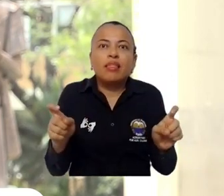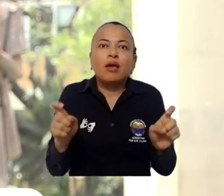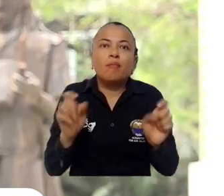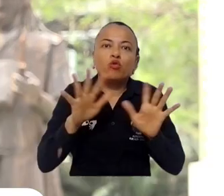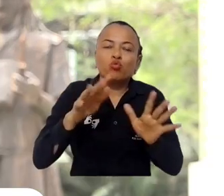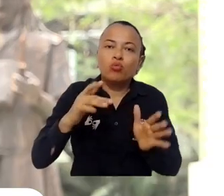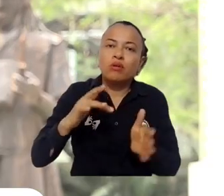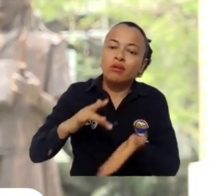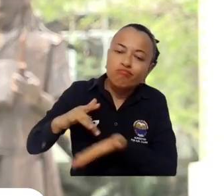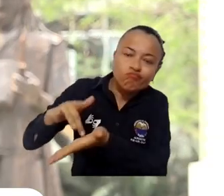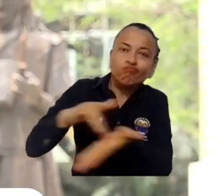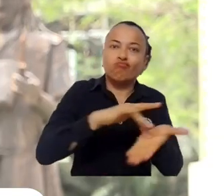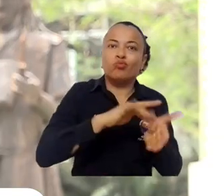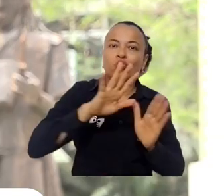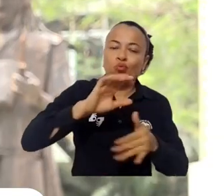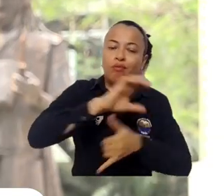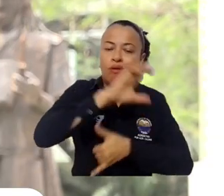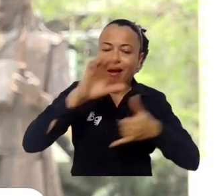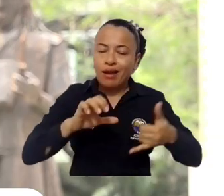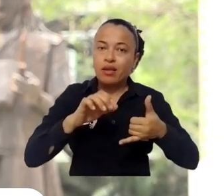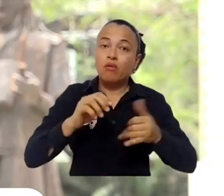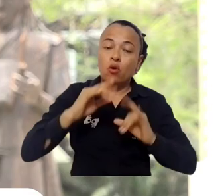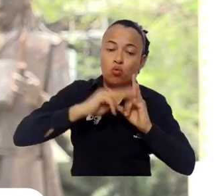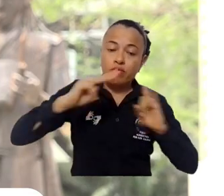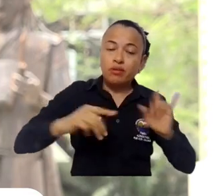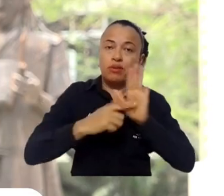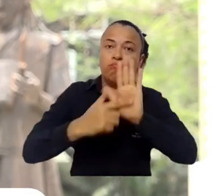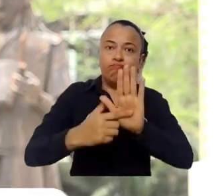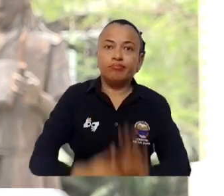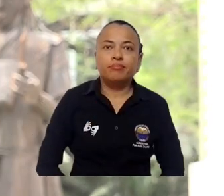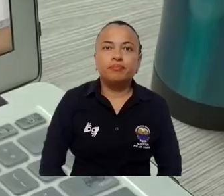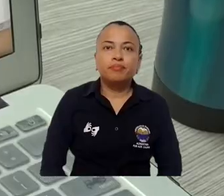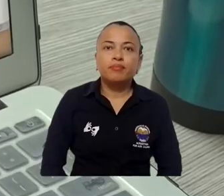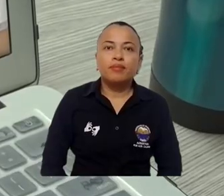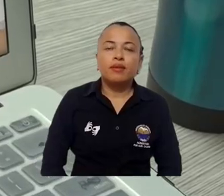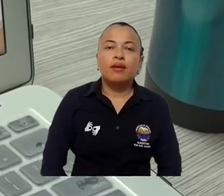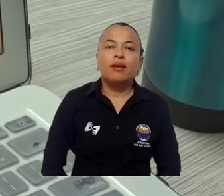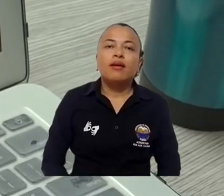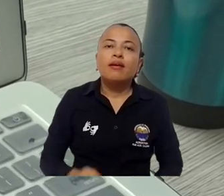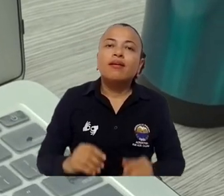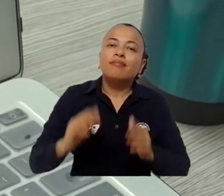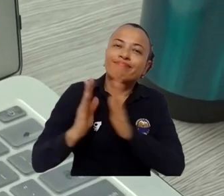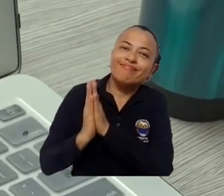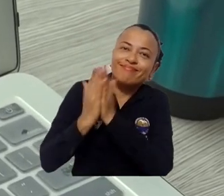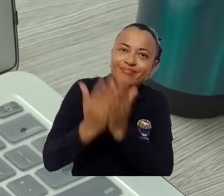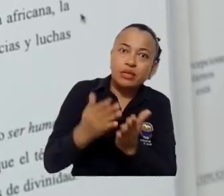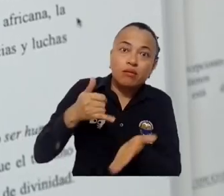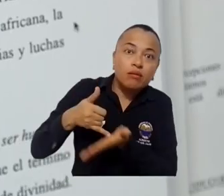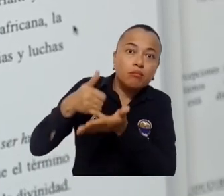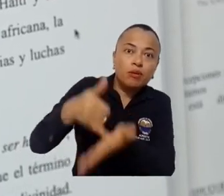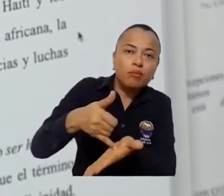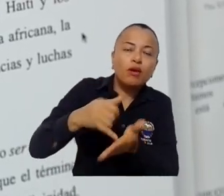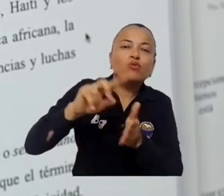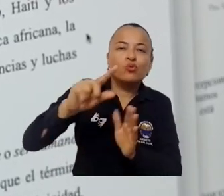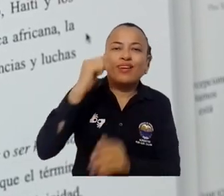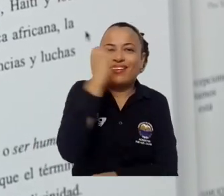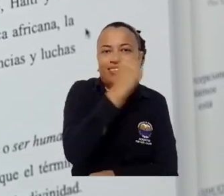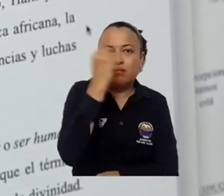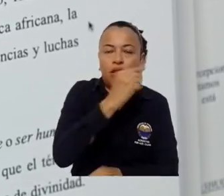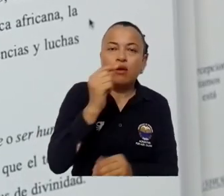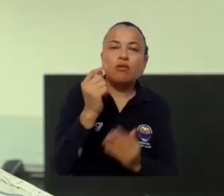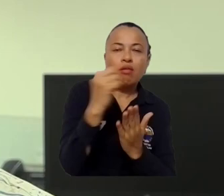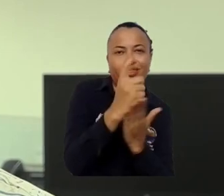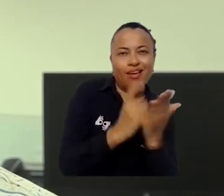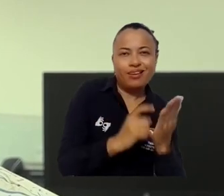términos de posicionar el Caribe colombiano y, por supuesto, la Universidad del Magdalena. La obra premiada es un ensayo que se origina de su tesis